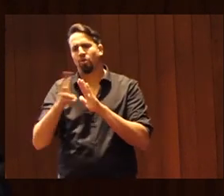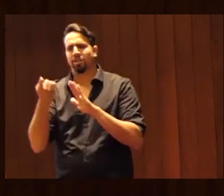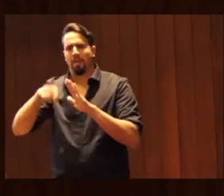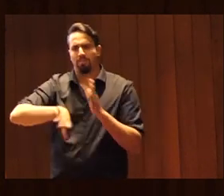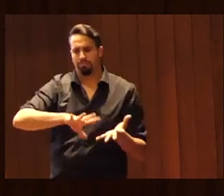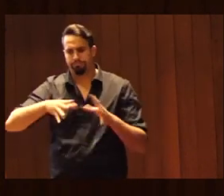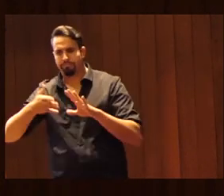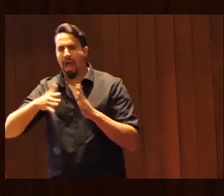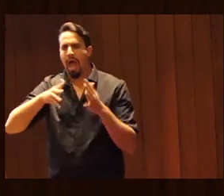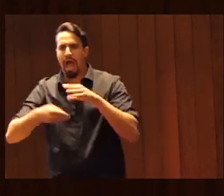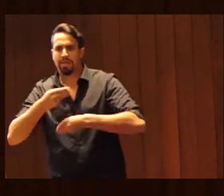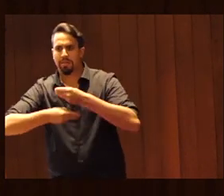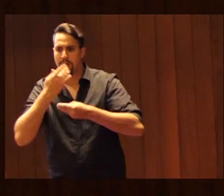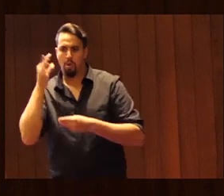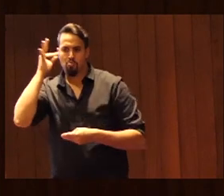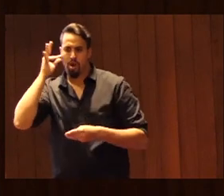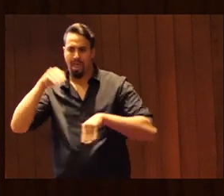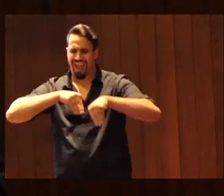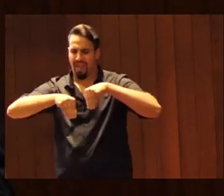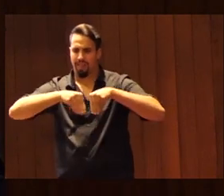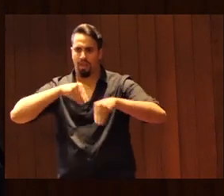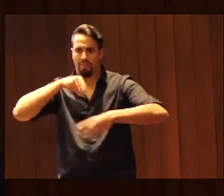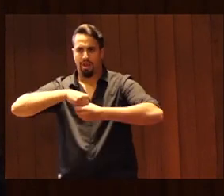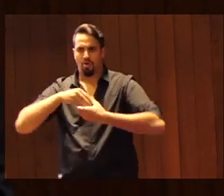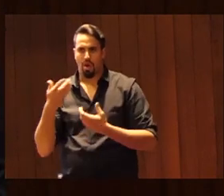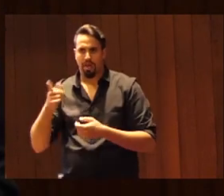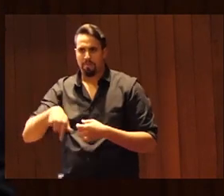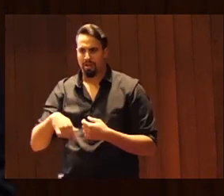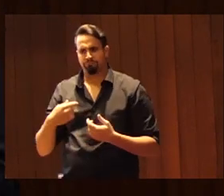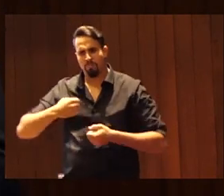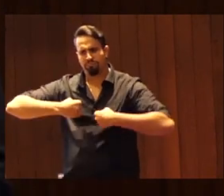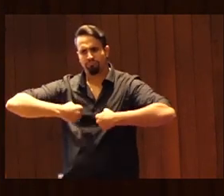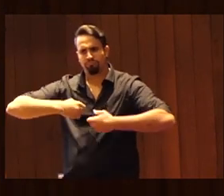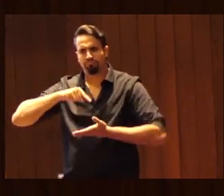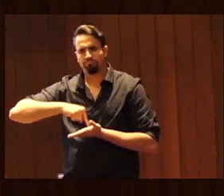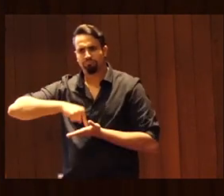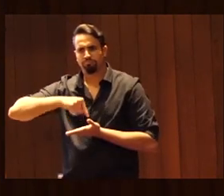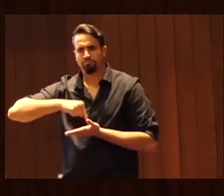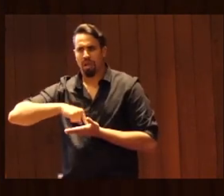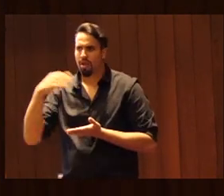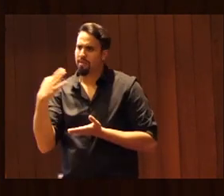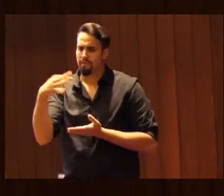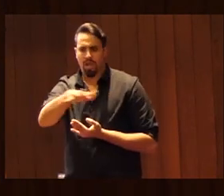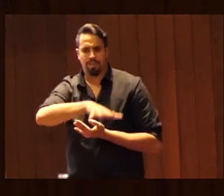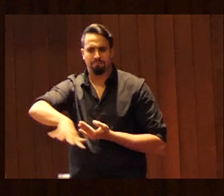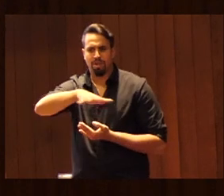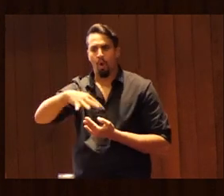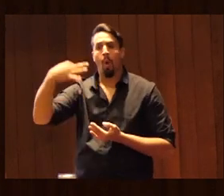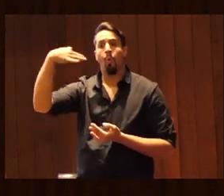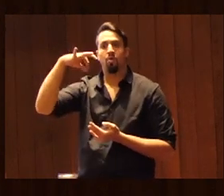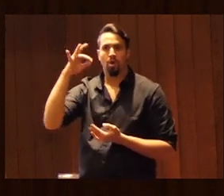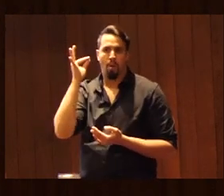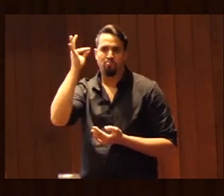ejemplo, mujeres dentro del ajedrez que están de alguna forma reivindicando la existencia de espacios únicamente de